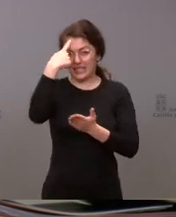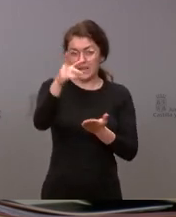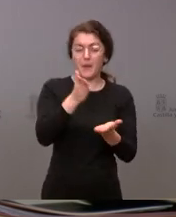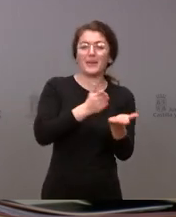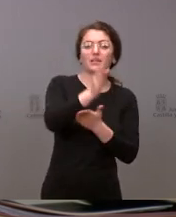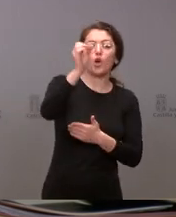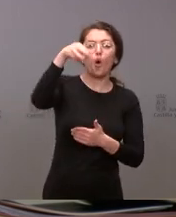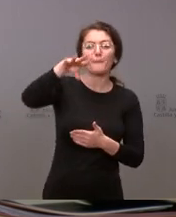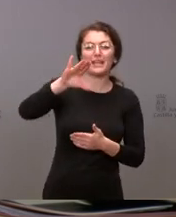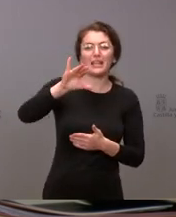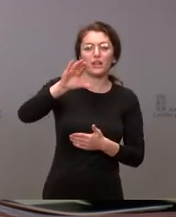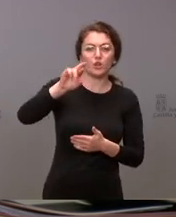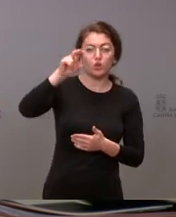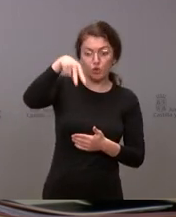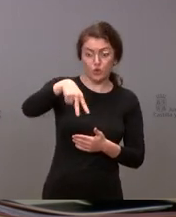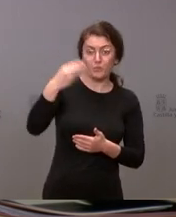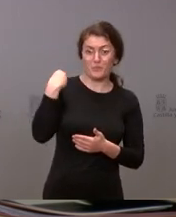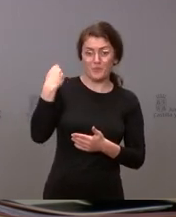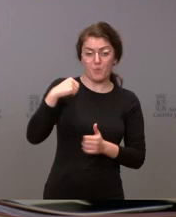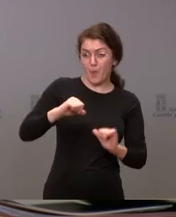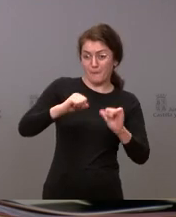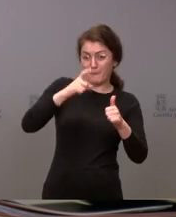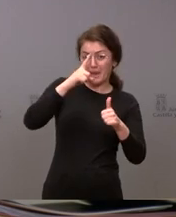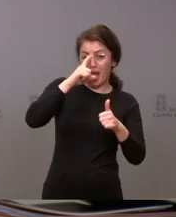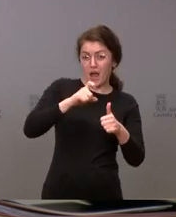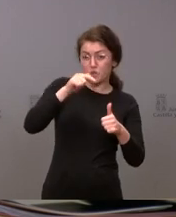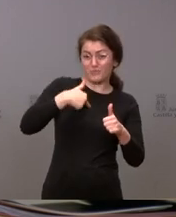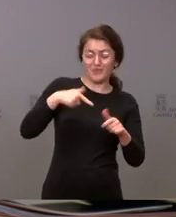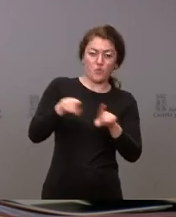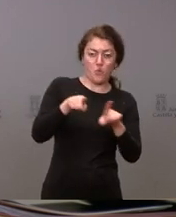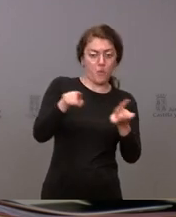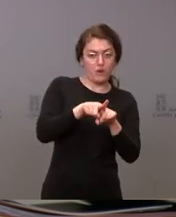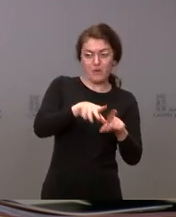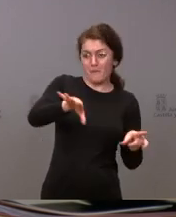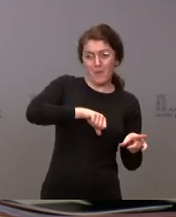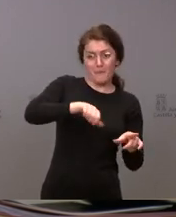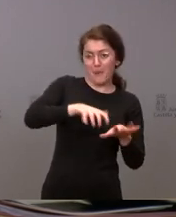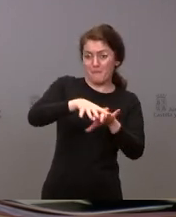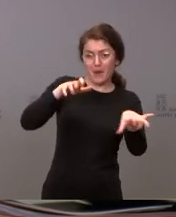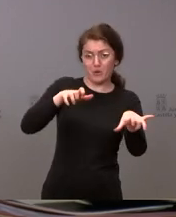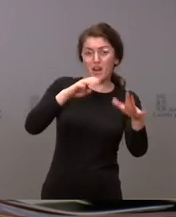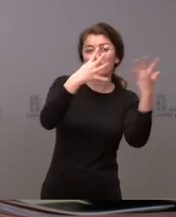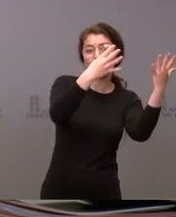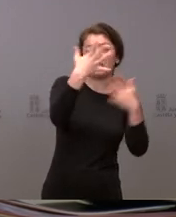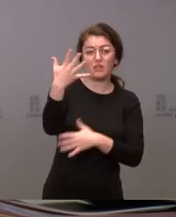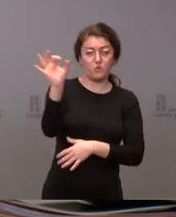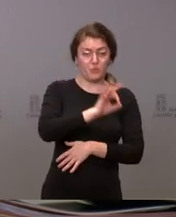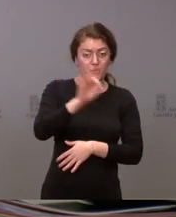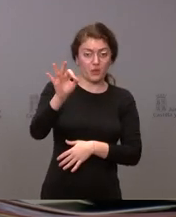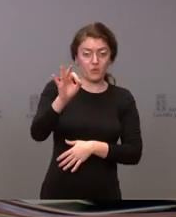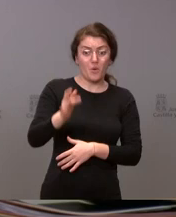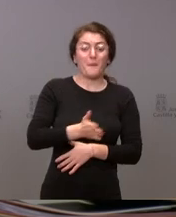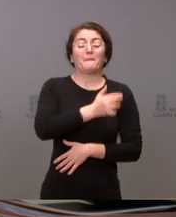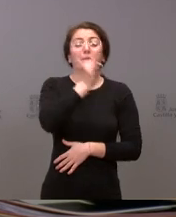semanas del año, valores de dominancia total próximos al 95%, y en las